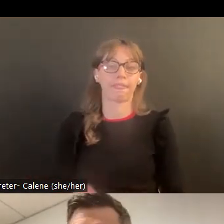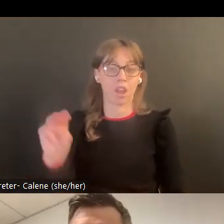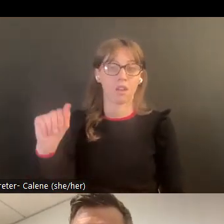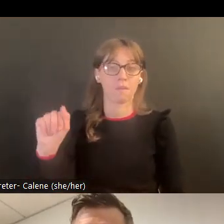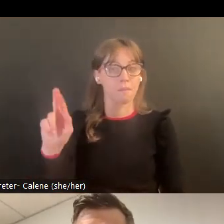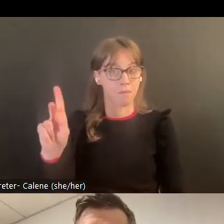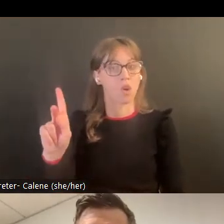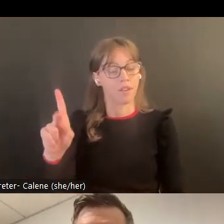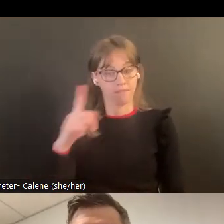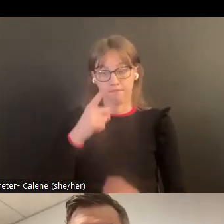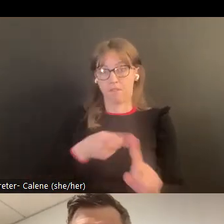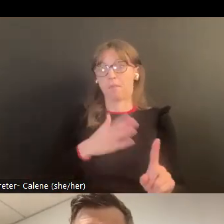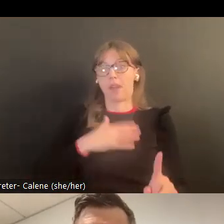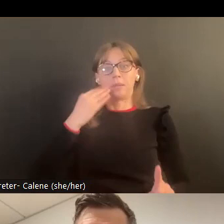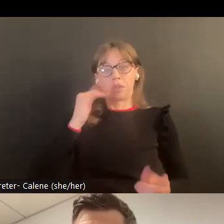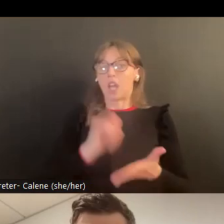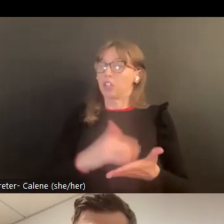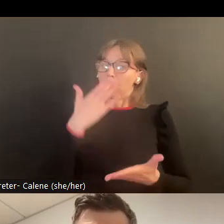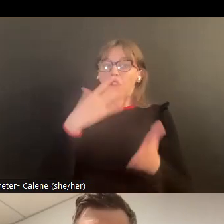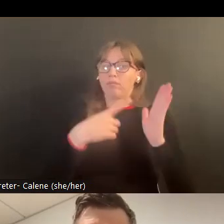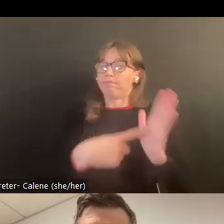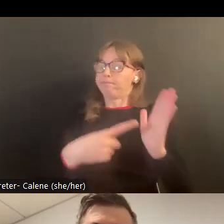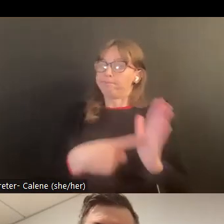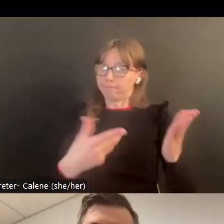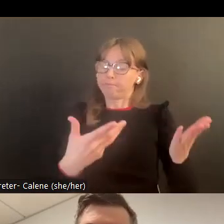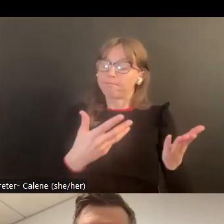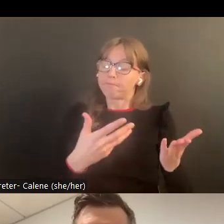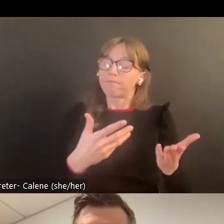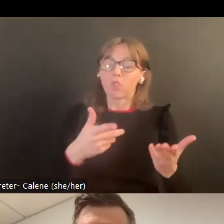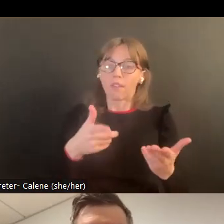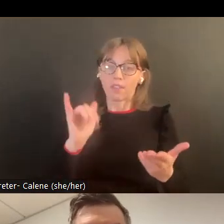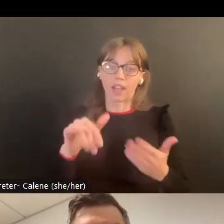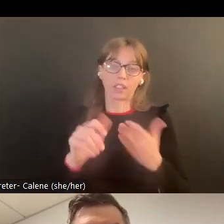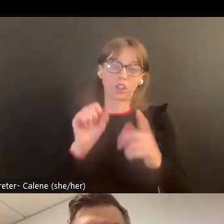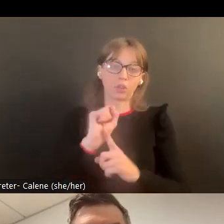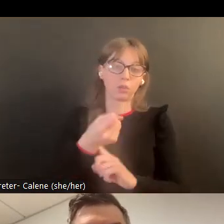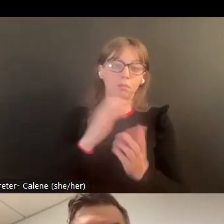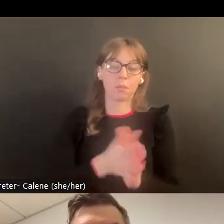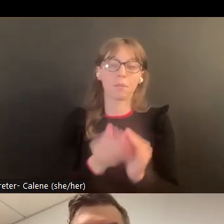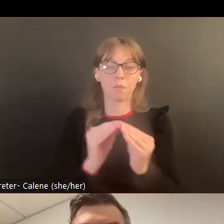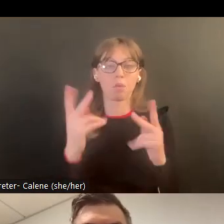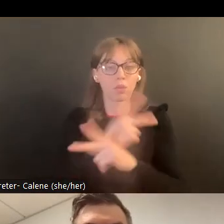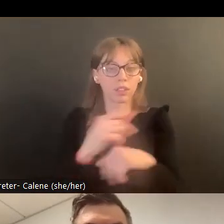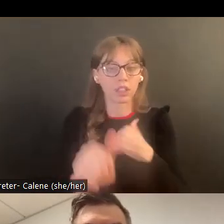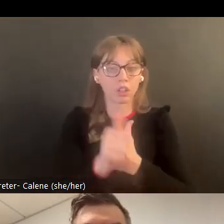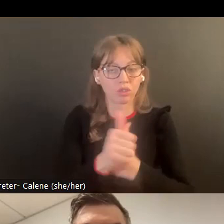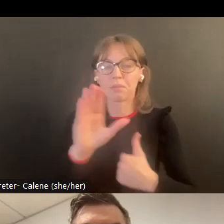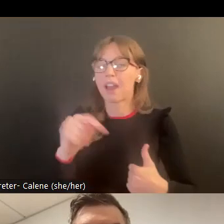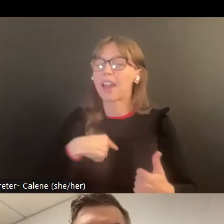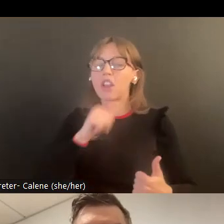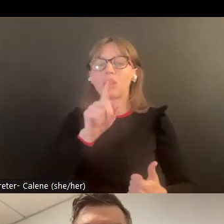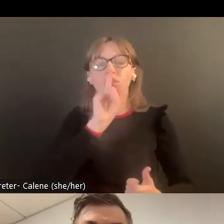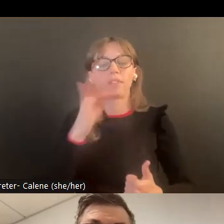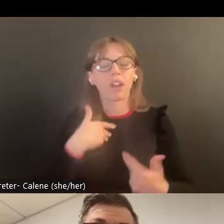y mascotas. Muchas veces eso indica el peligro que tendrá la víctima. ¿Apoya la